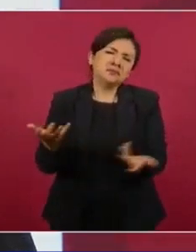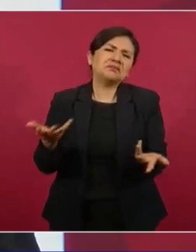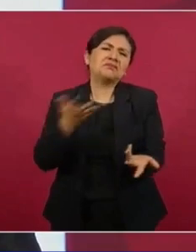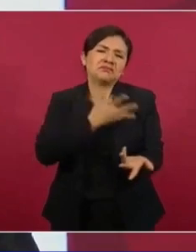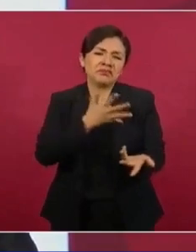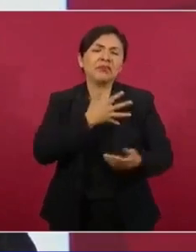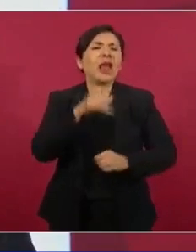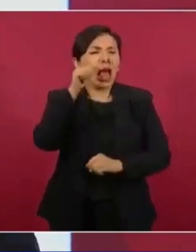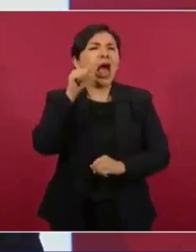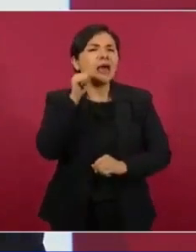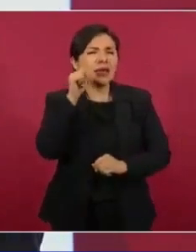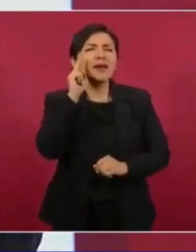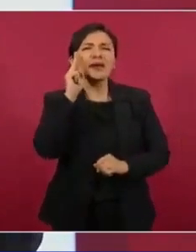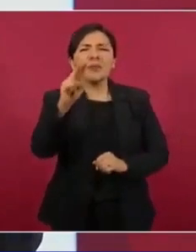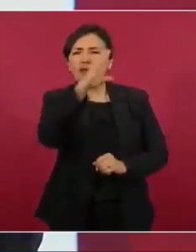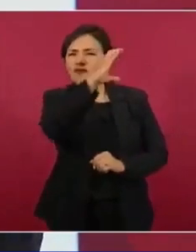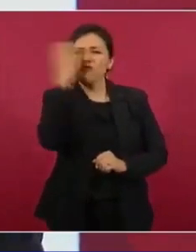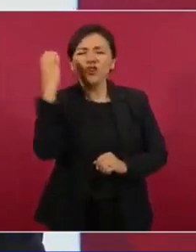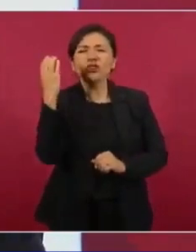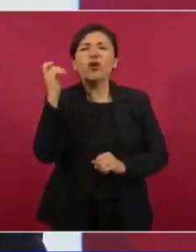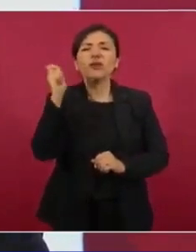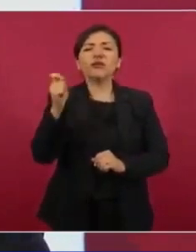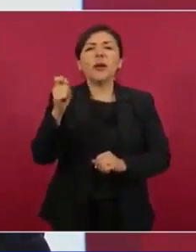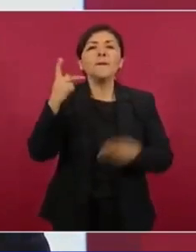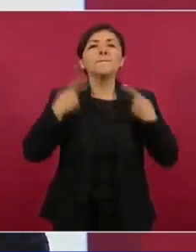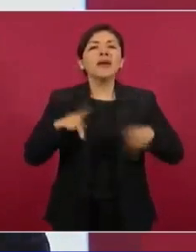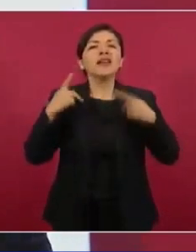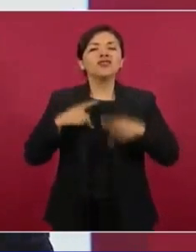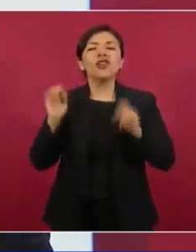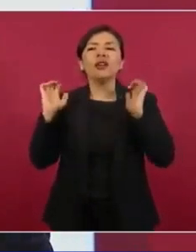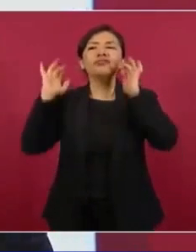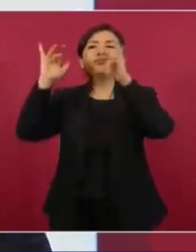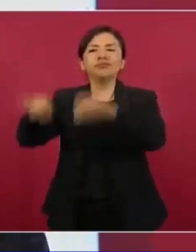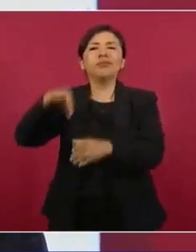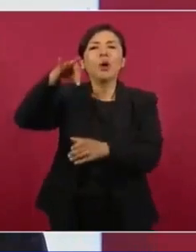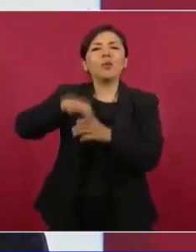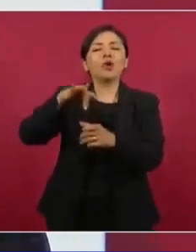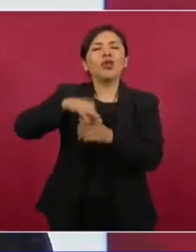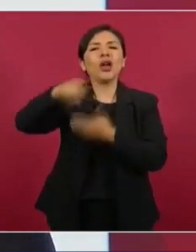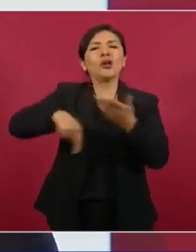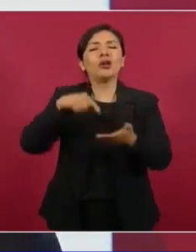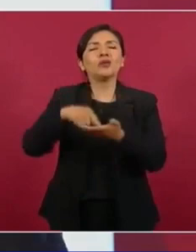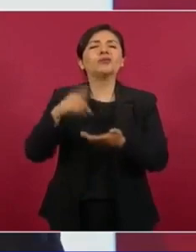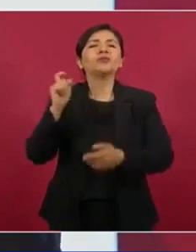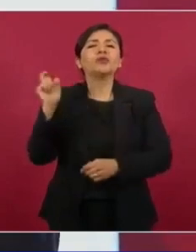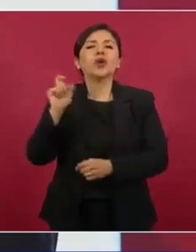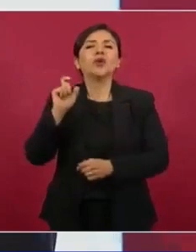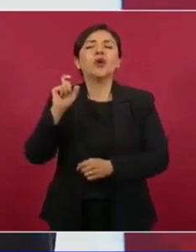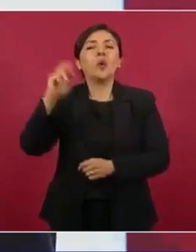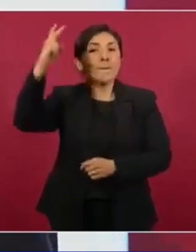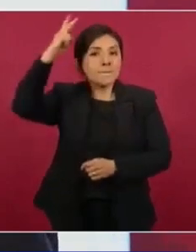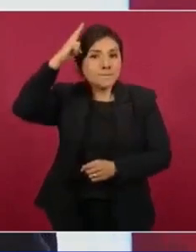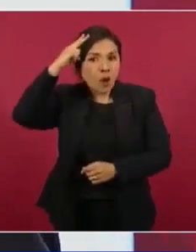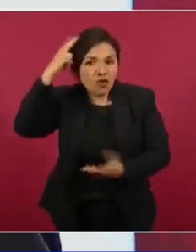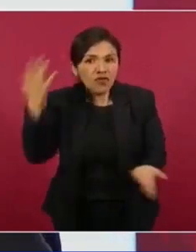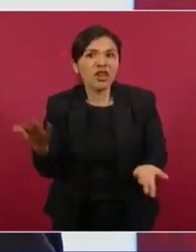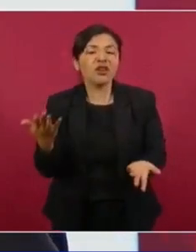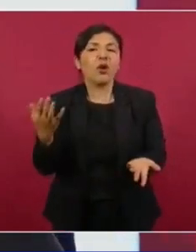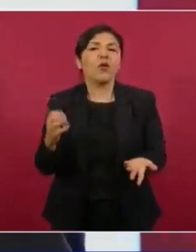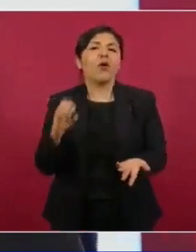ayer veíamos la foto de los conservadores que fueron a buscar a Maximiliano y en el porfiriato pues